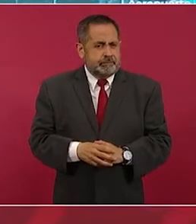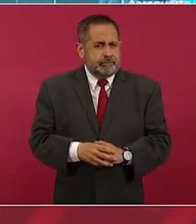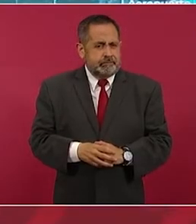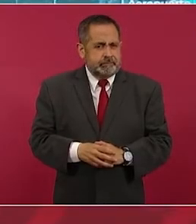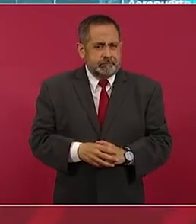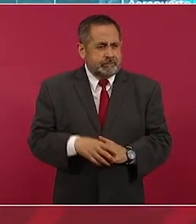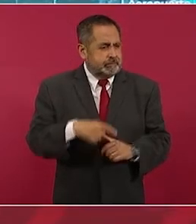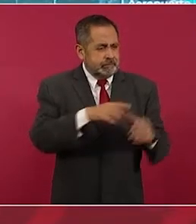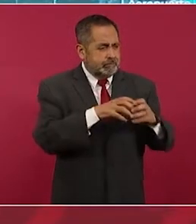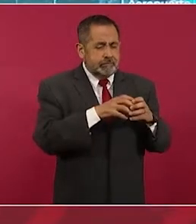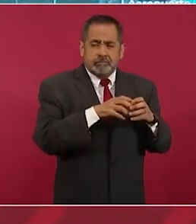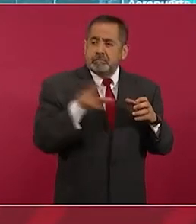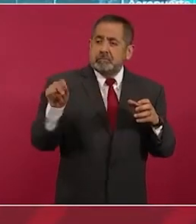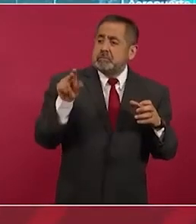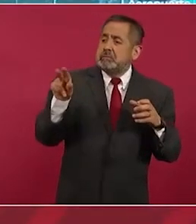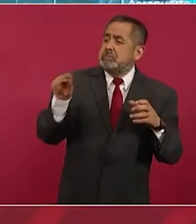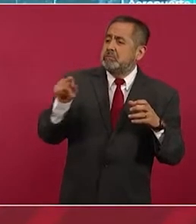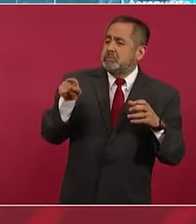Es ofensivo.